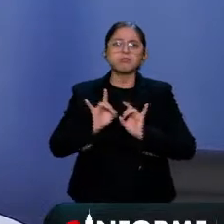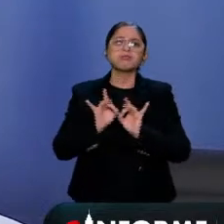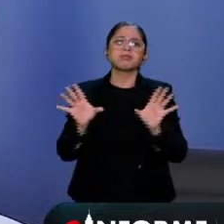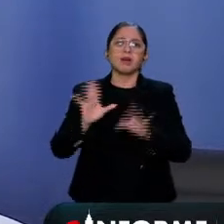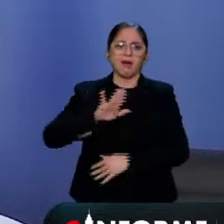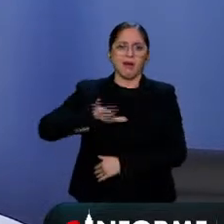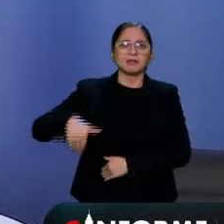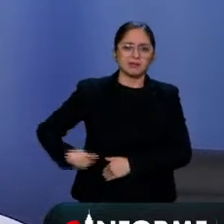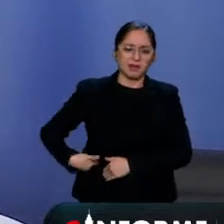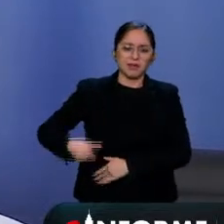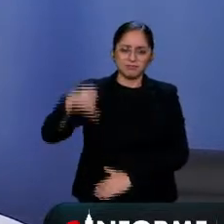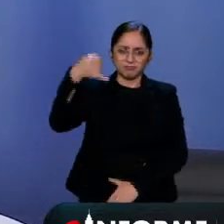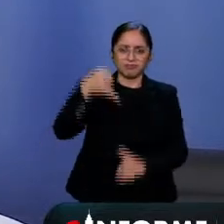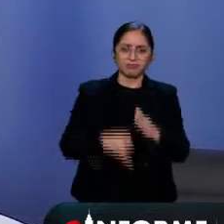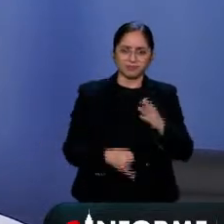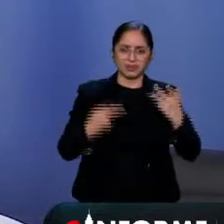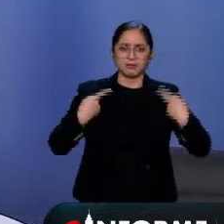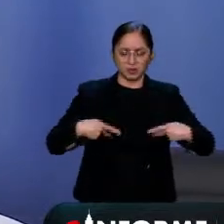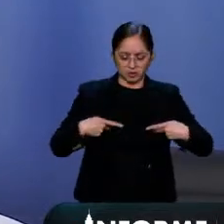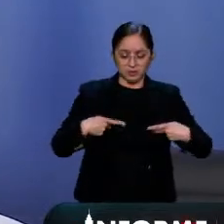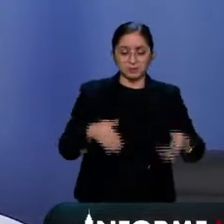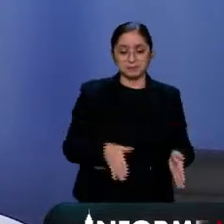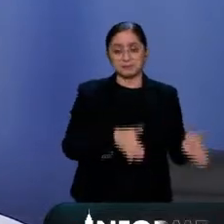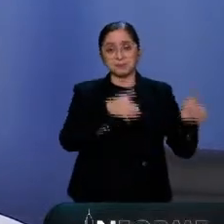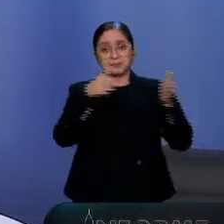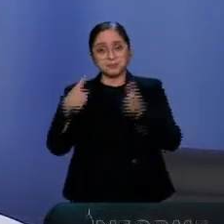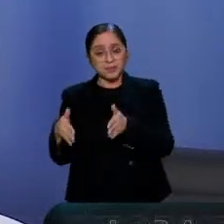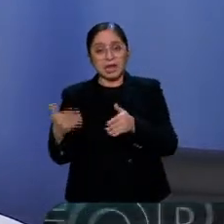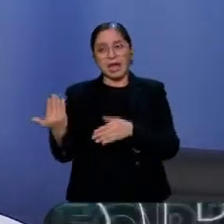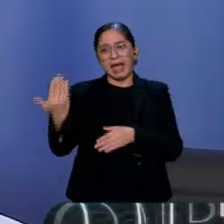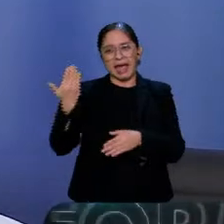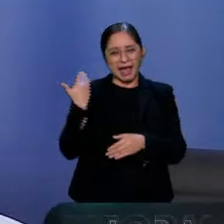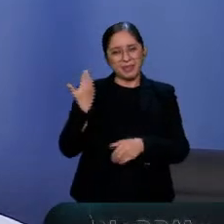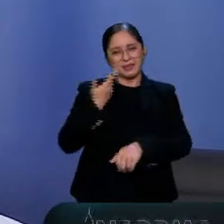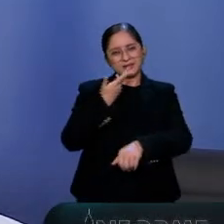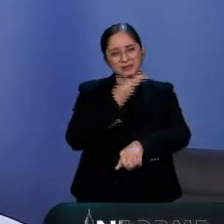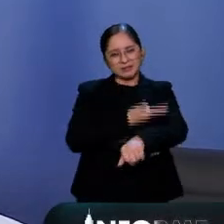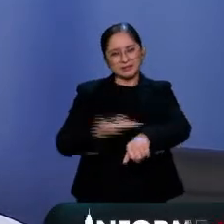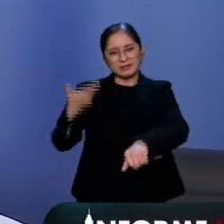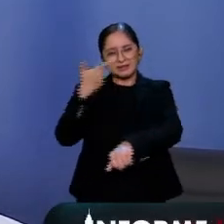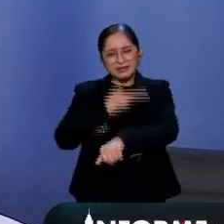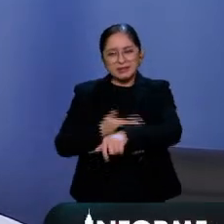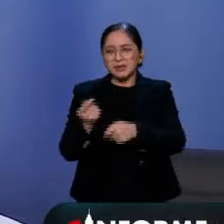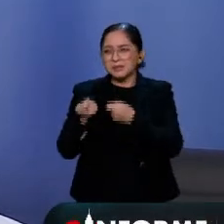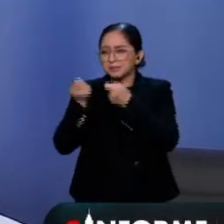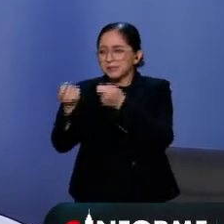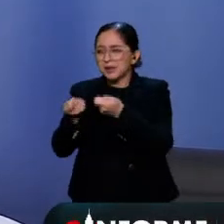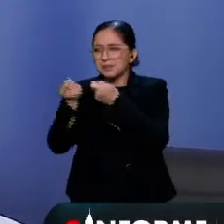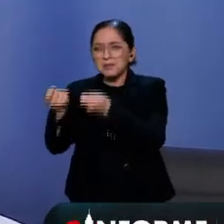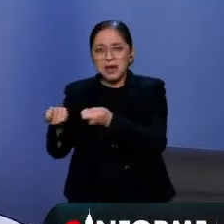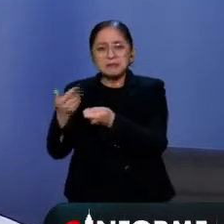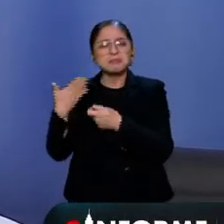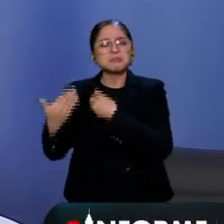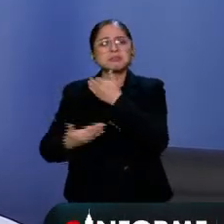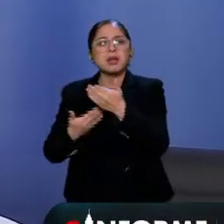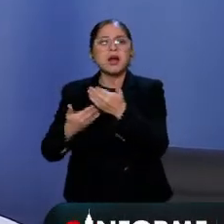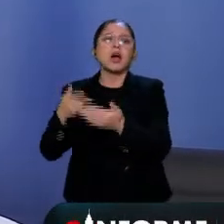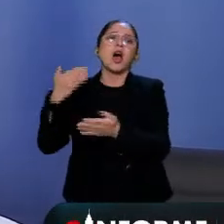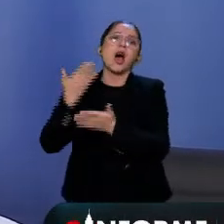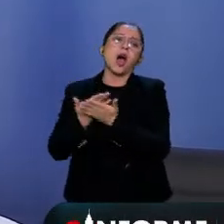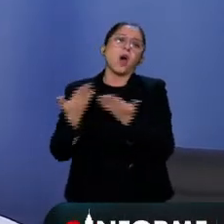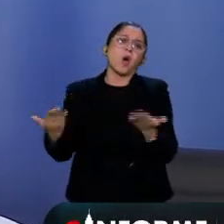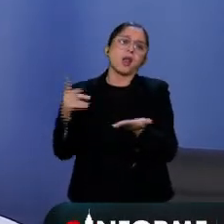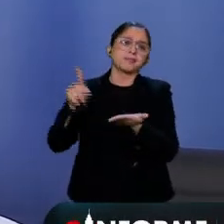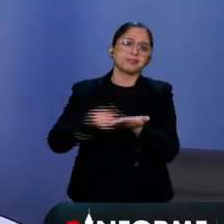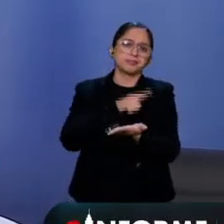Por otro lado, se siguen acumulando revocaciones a suspensiones otorgadas para frenar la obra del Tren Maya. Y por otro lado, se anunciaron adecuaciones